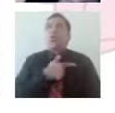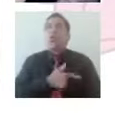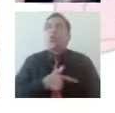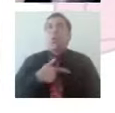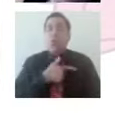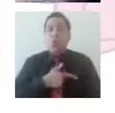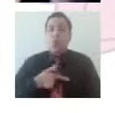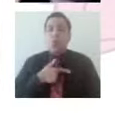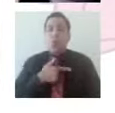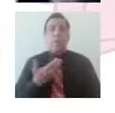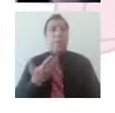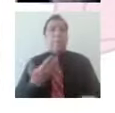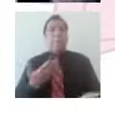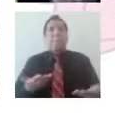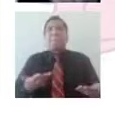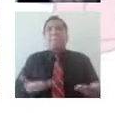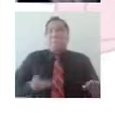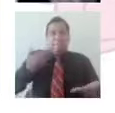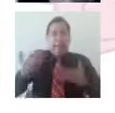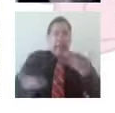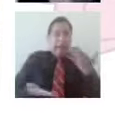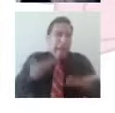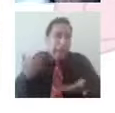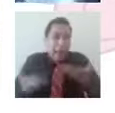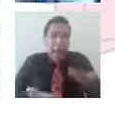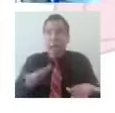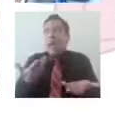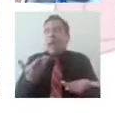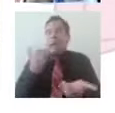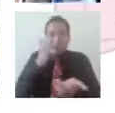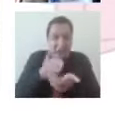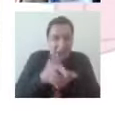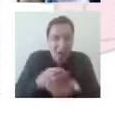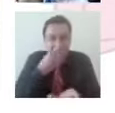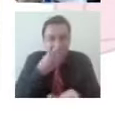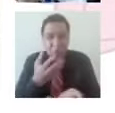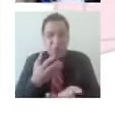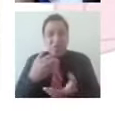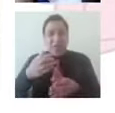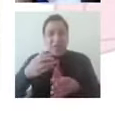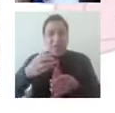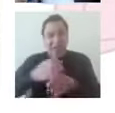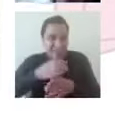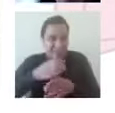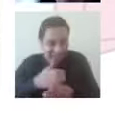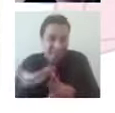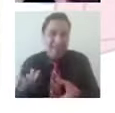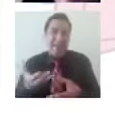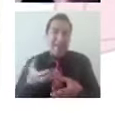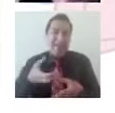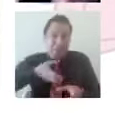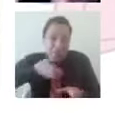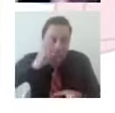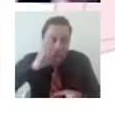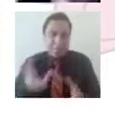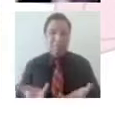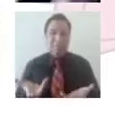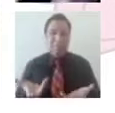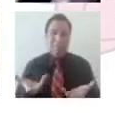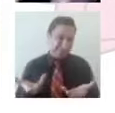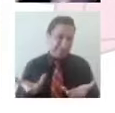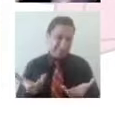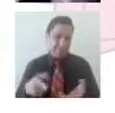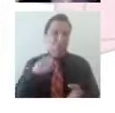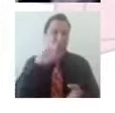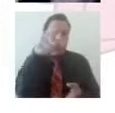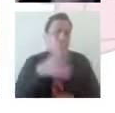me encanta bailar y me encantan los tacos y me encanta el café, ¿no? Por eso les decía que tomáramos cafecito. En esta parte del